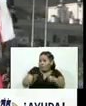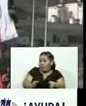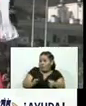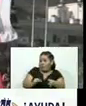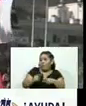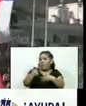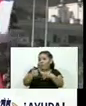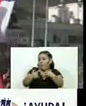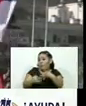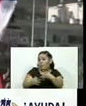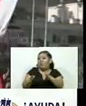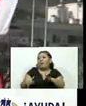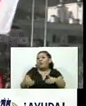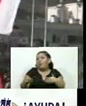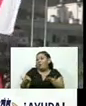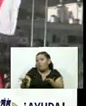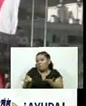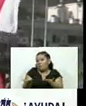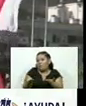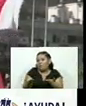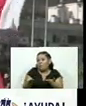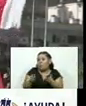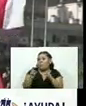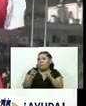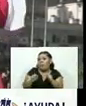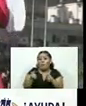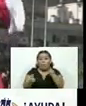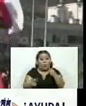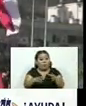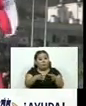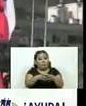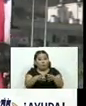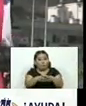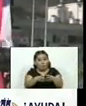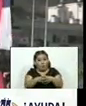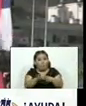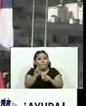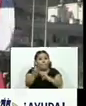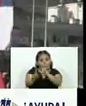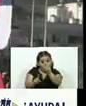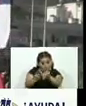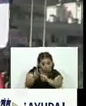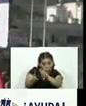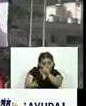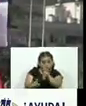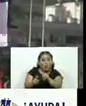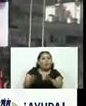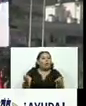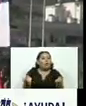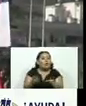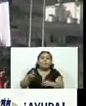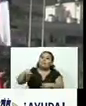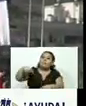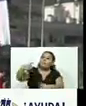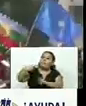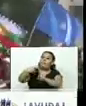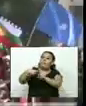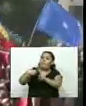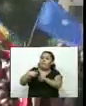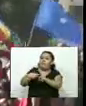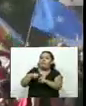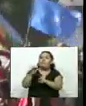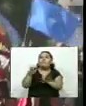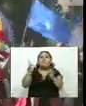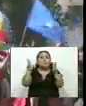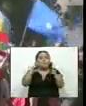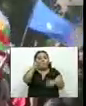que formula que fórmula constituyente prefiere la consulta ciudadana se realizará en abril del año 2020 y pone